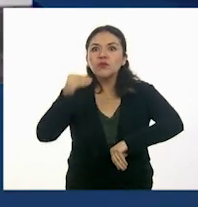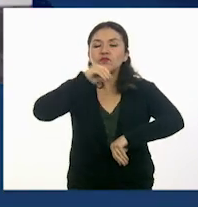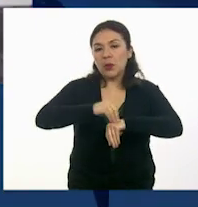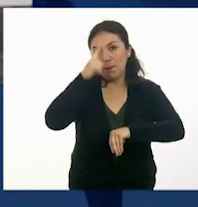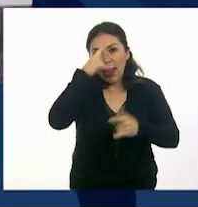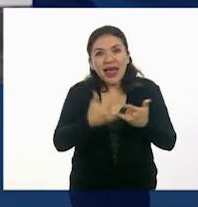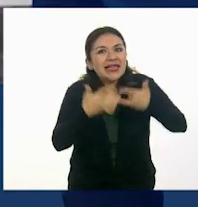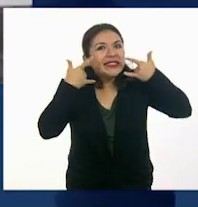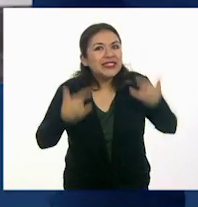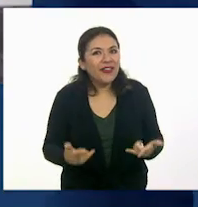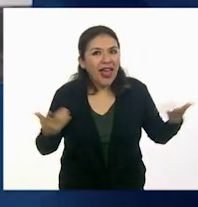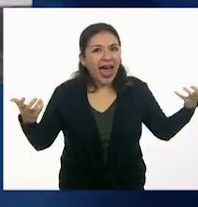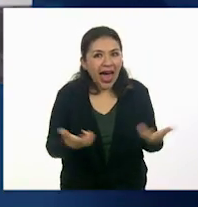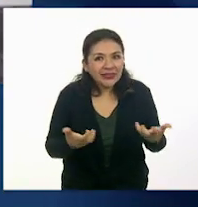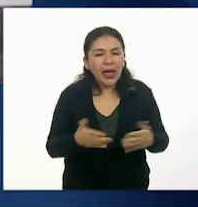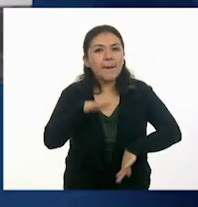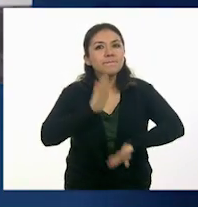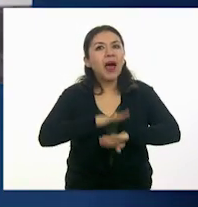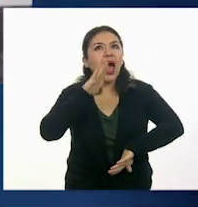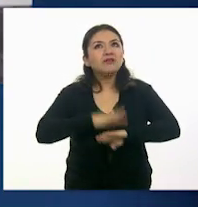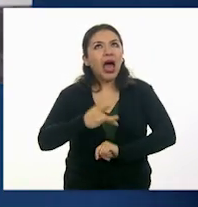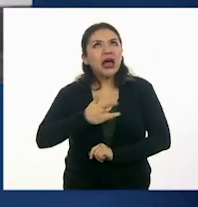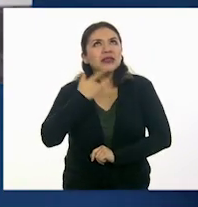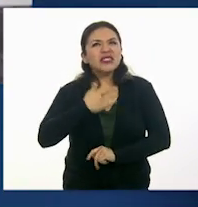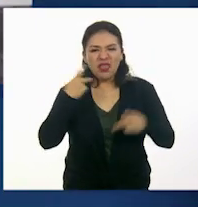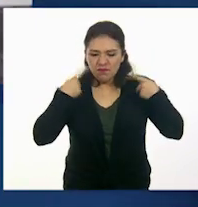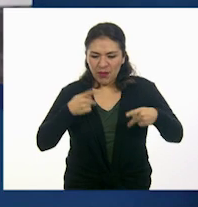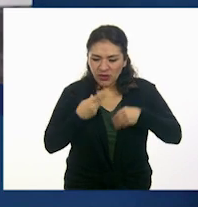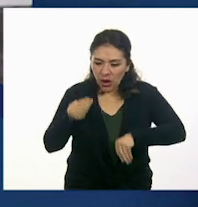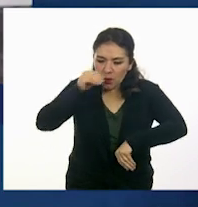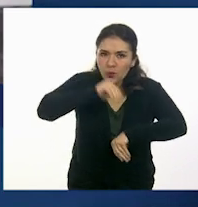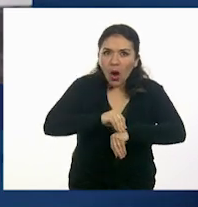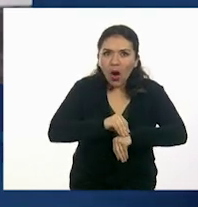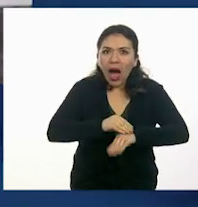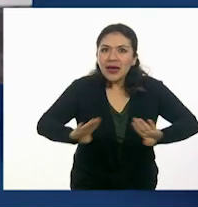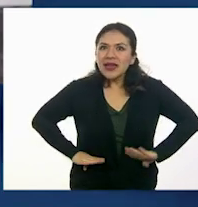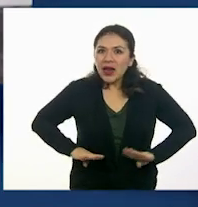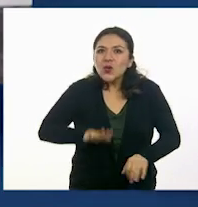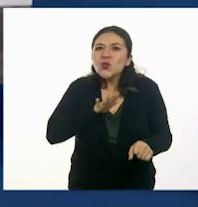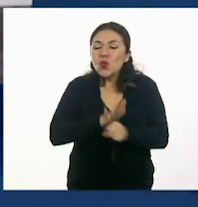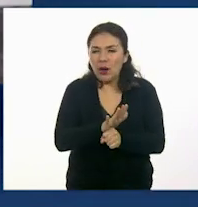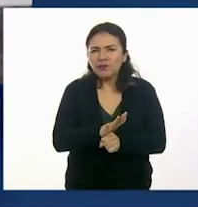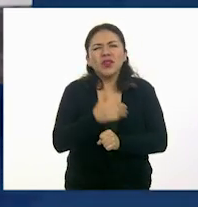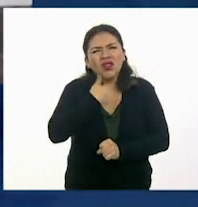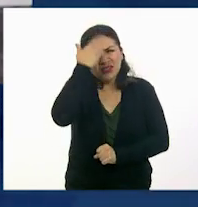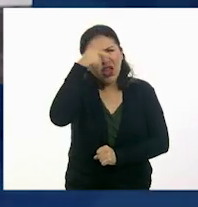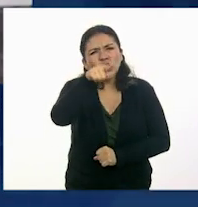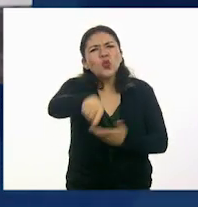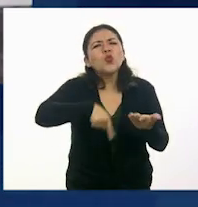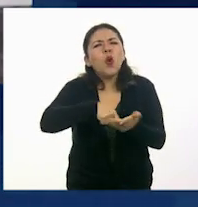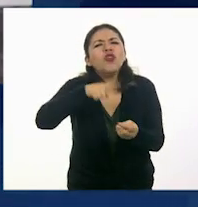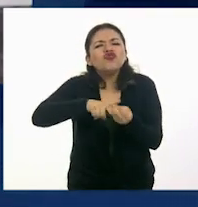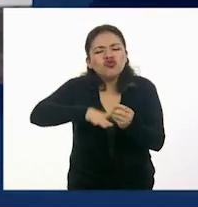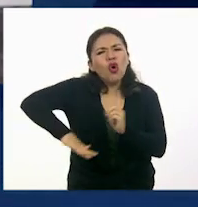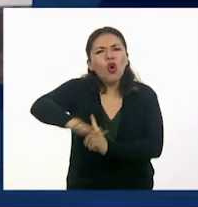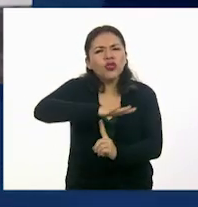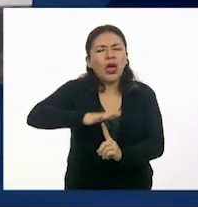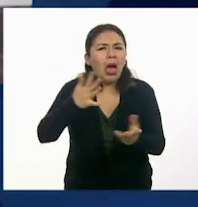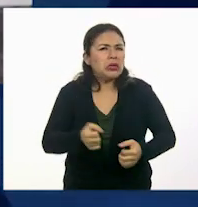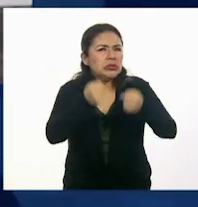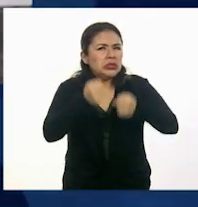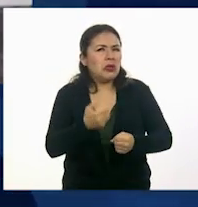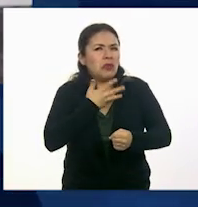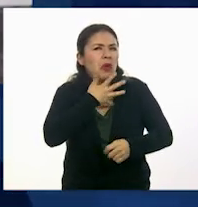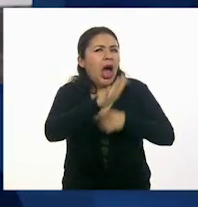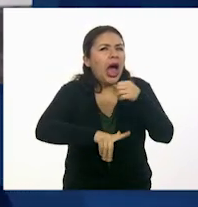nuestras historias, para enriquecer nuestros personajes. Yo sé que en el lugar donde nos encontramos seguramente hay